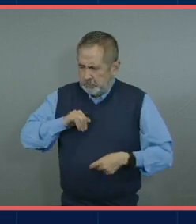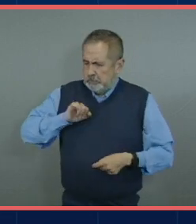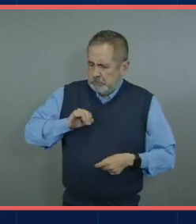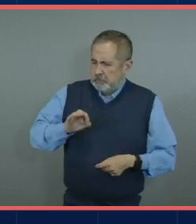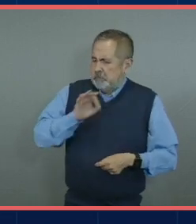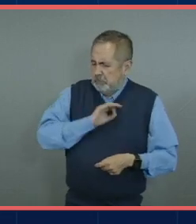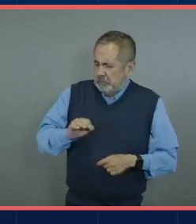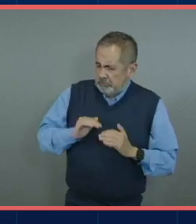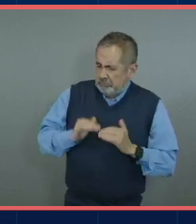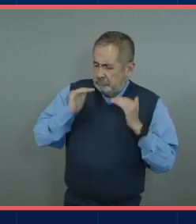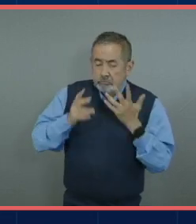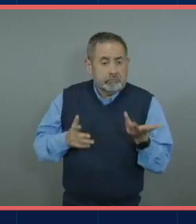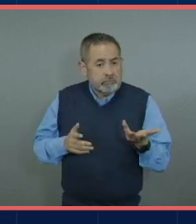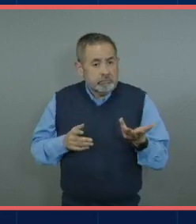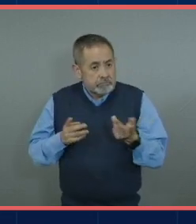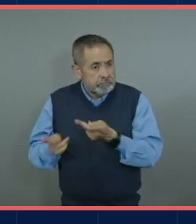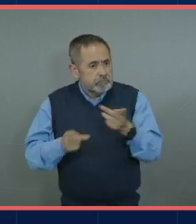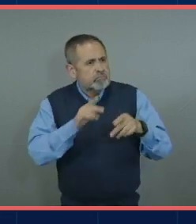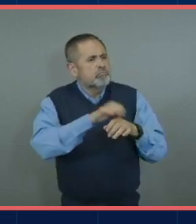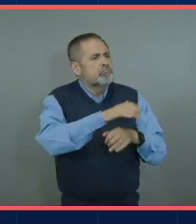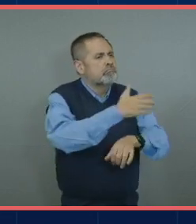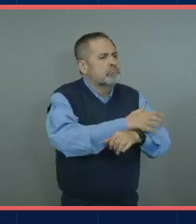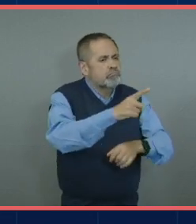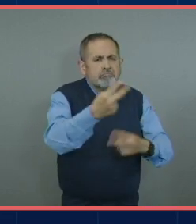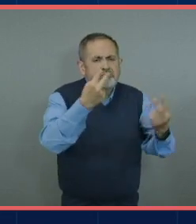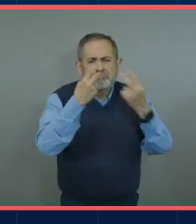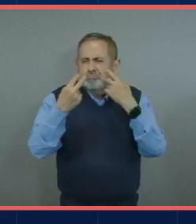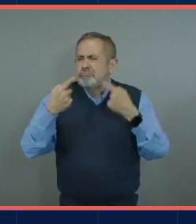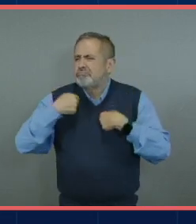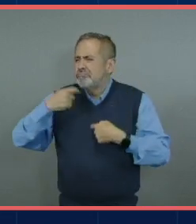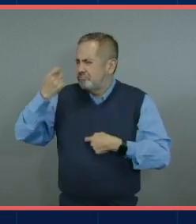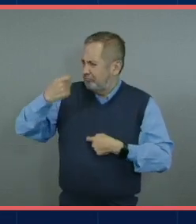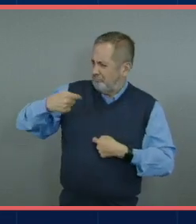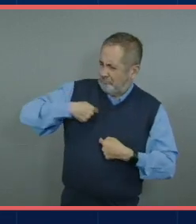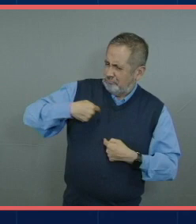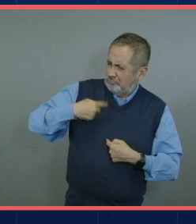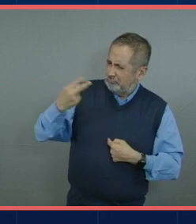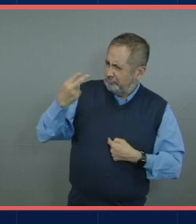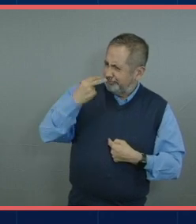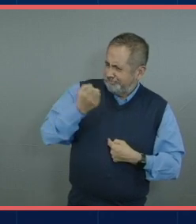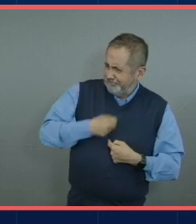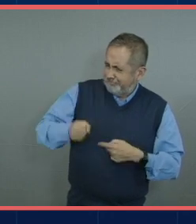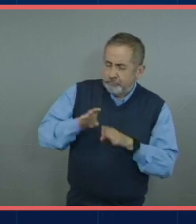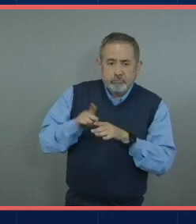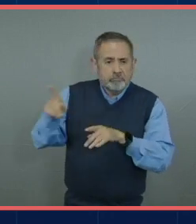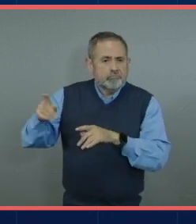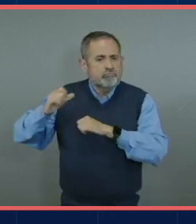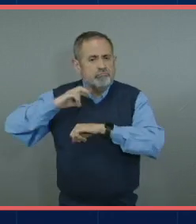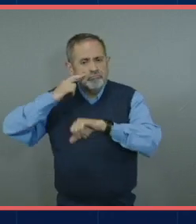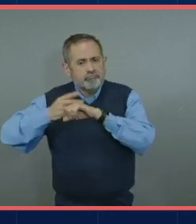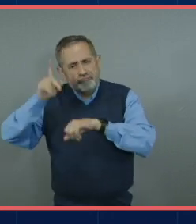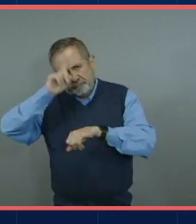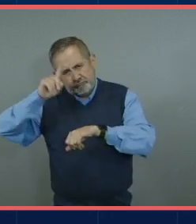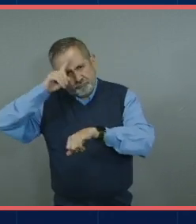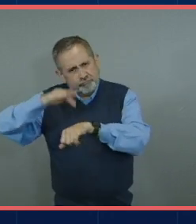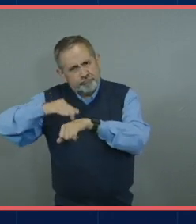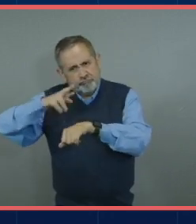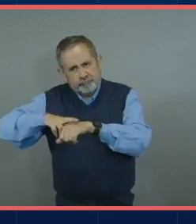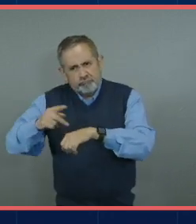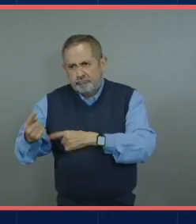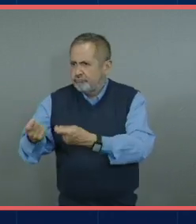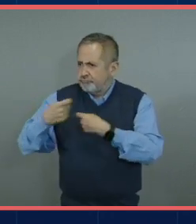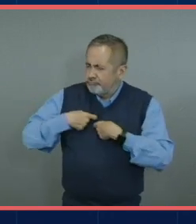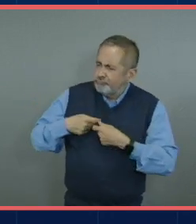pues que lo pregunten a sus mismos compañeros de la escuela a sus maestros si tienen algún mentor también con quien tengan mucha confianza y esta